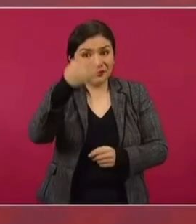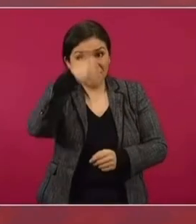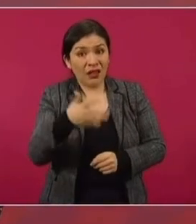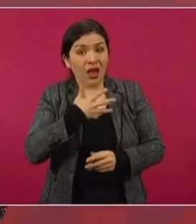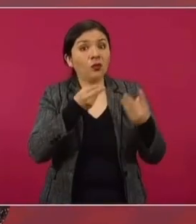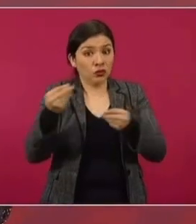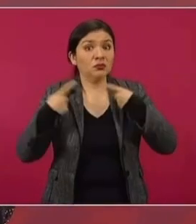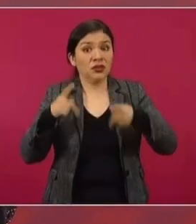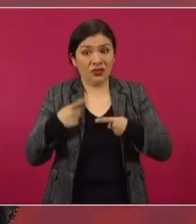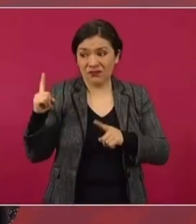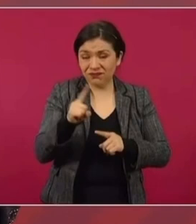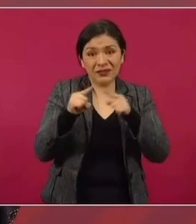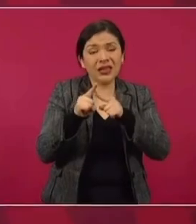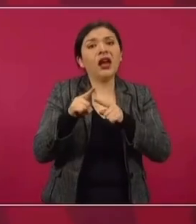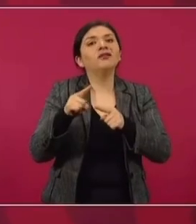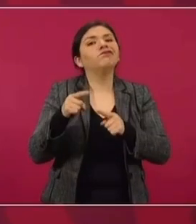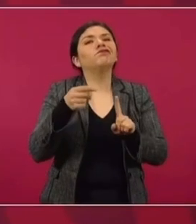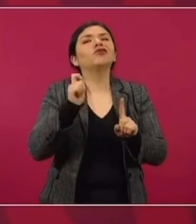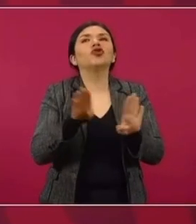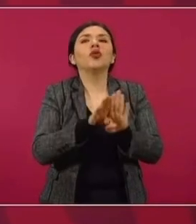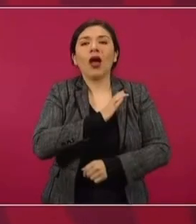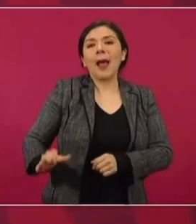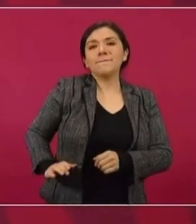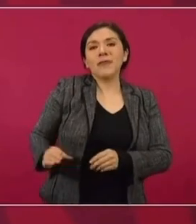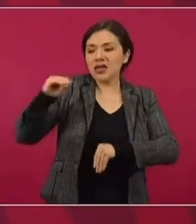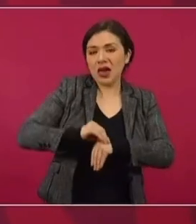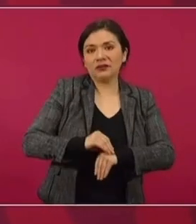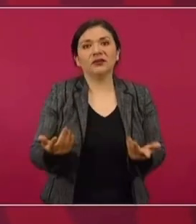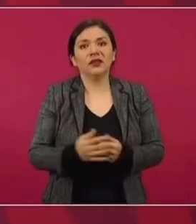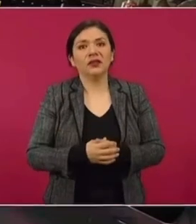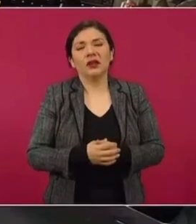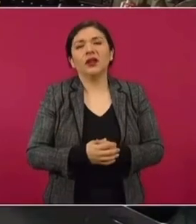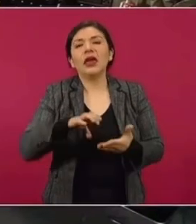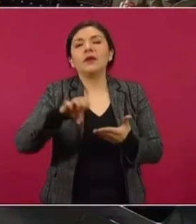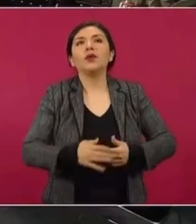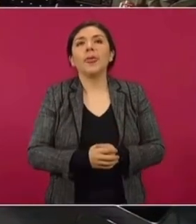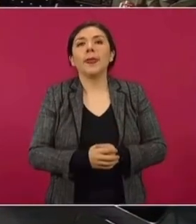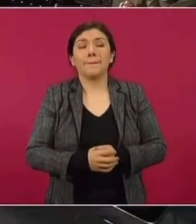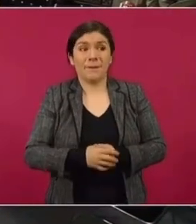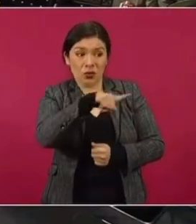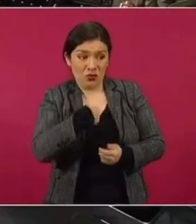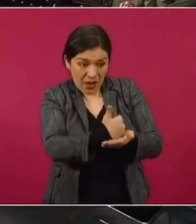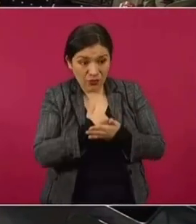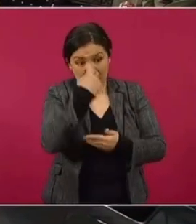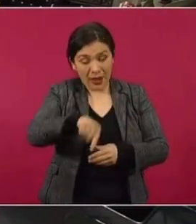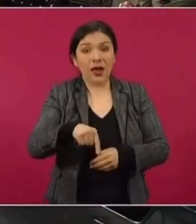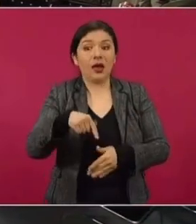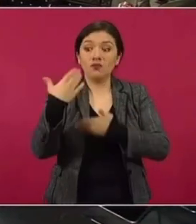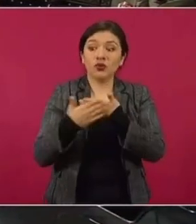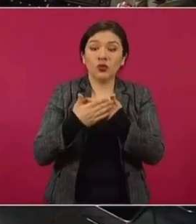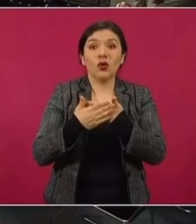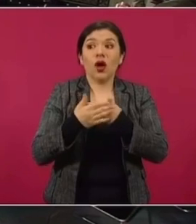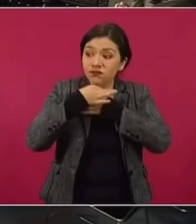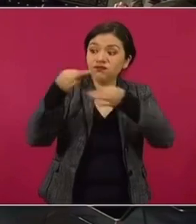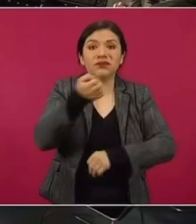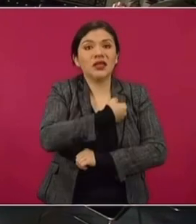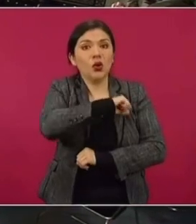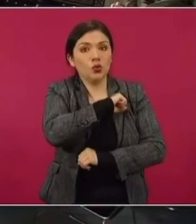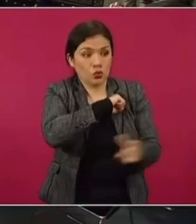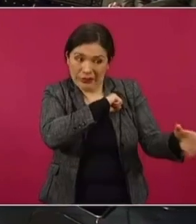agarraban a muchos promotores de esos para campañas. Los contrataban supuestamente para promoción de salud,